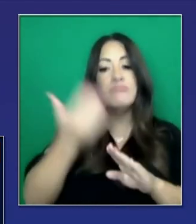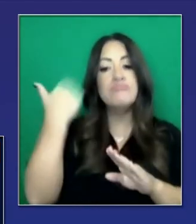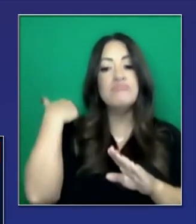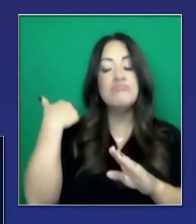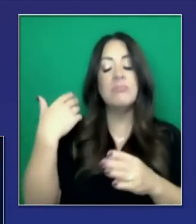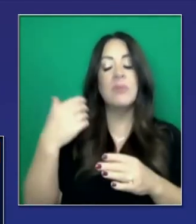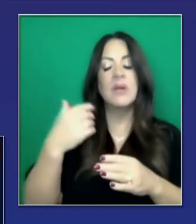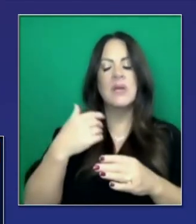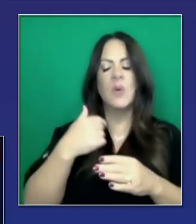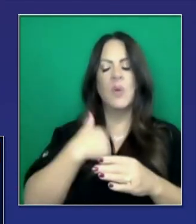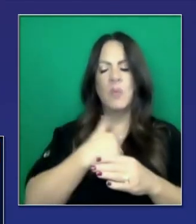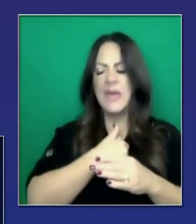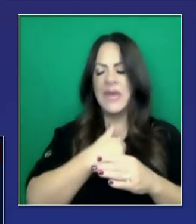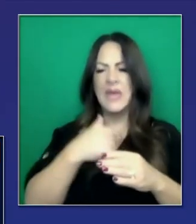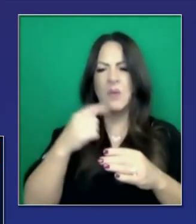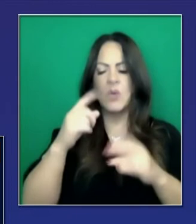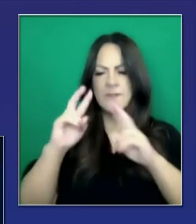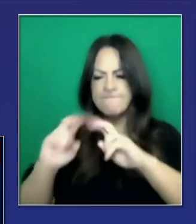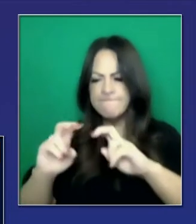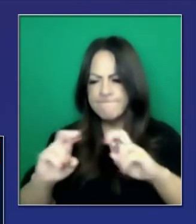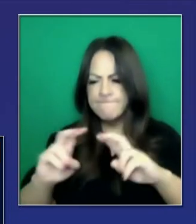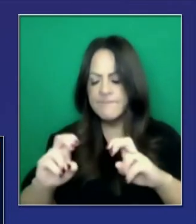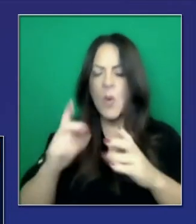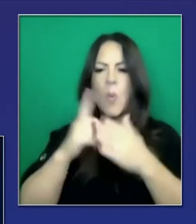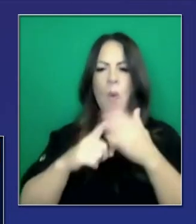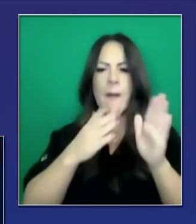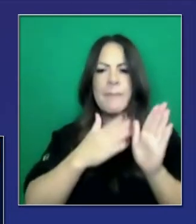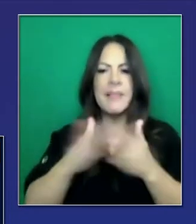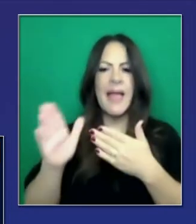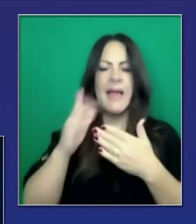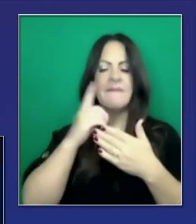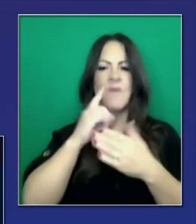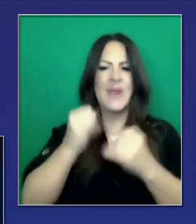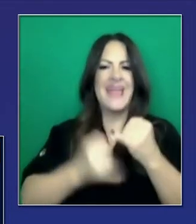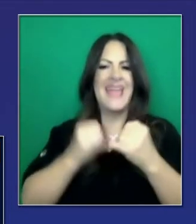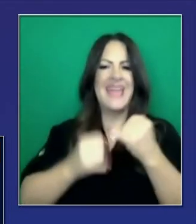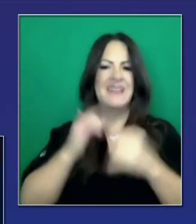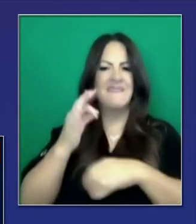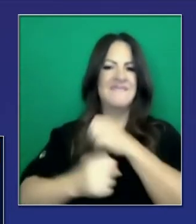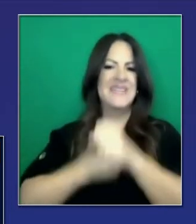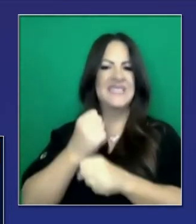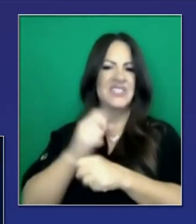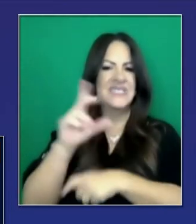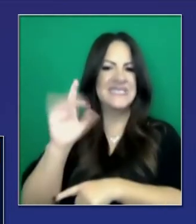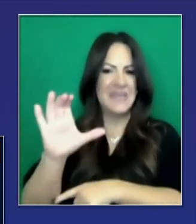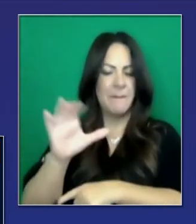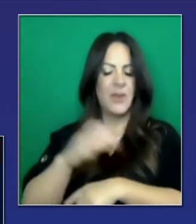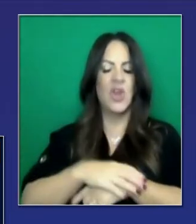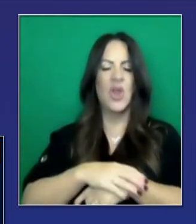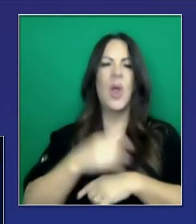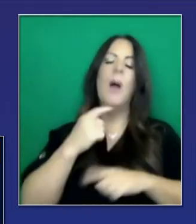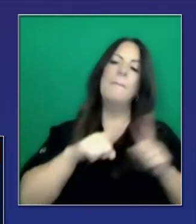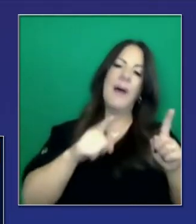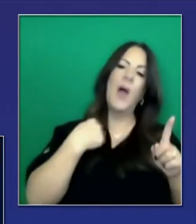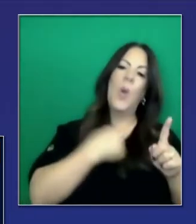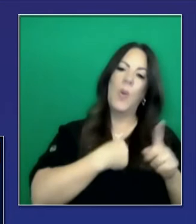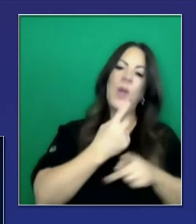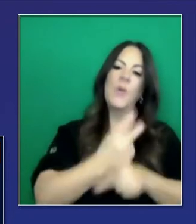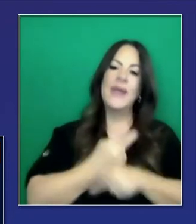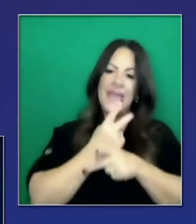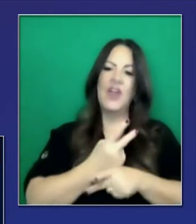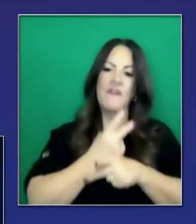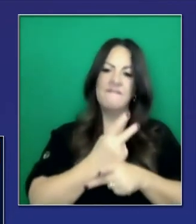de las aseveraciones anteriores que pensábamos para planificación y estábamos muy cuidadosos al hablar de esto.